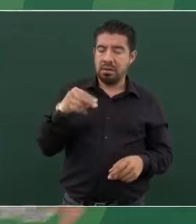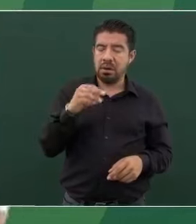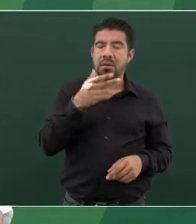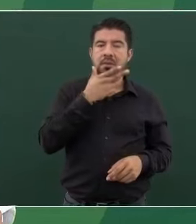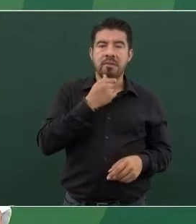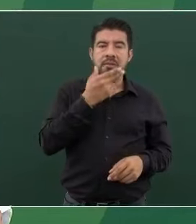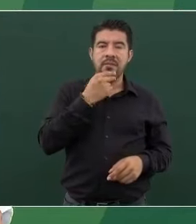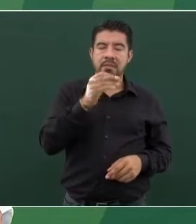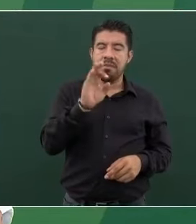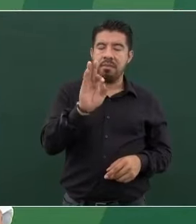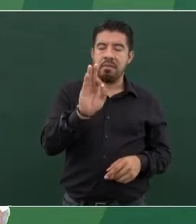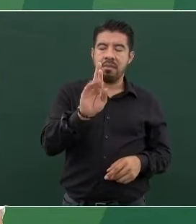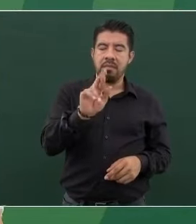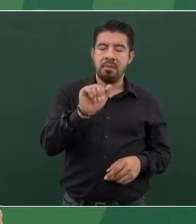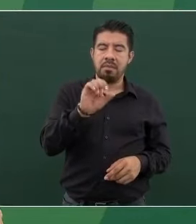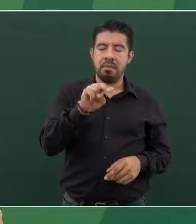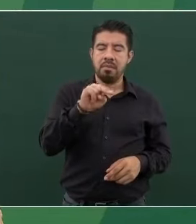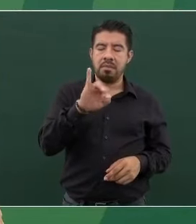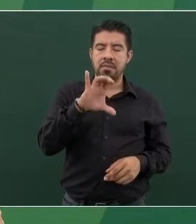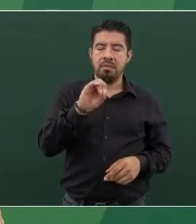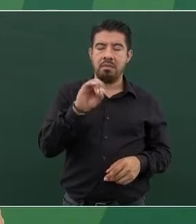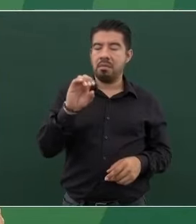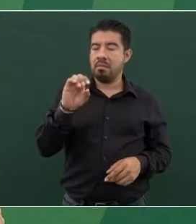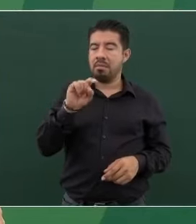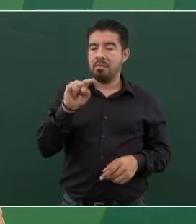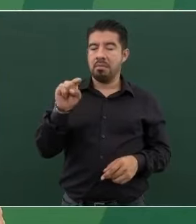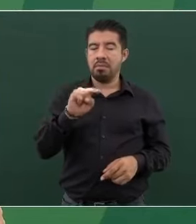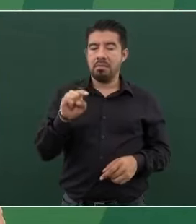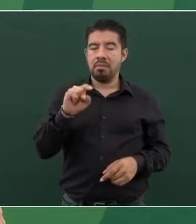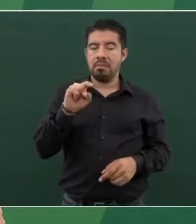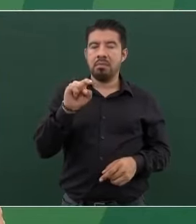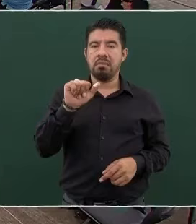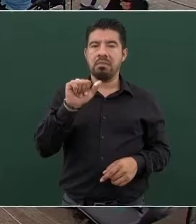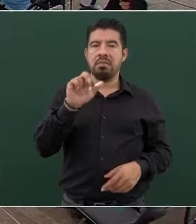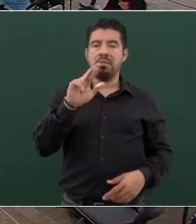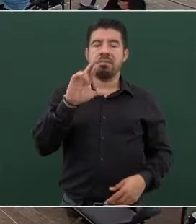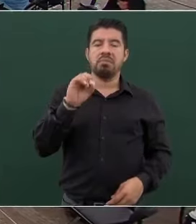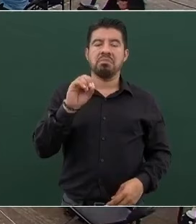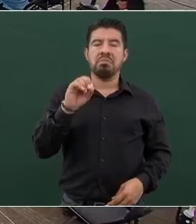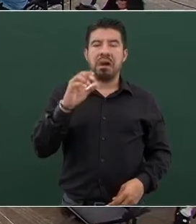no va a saber,